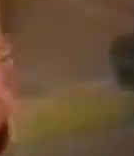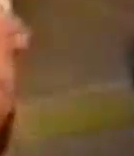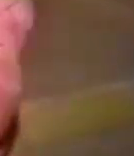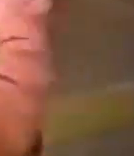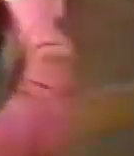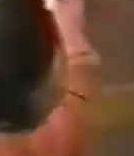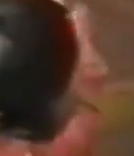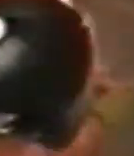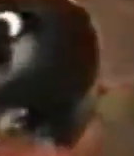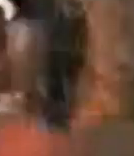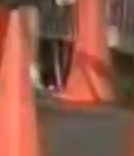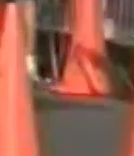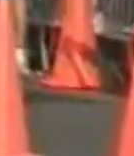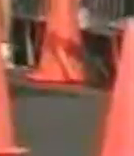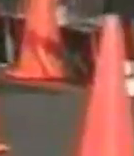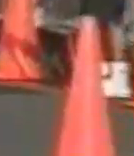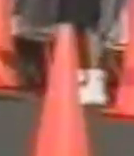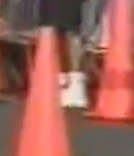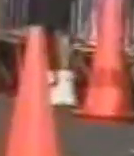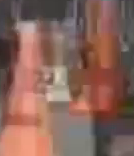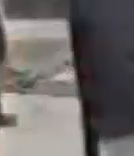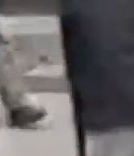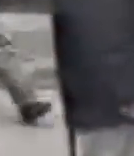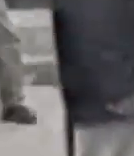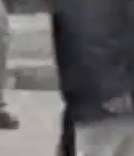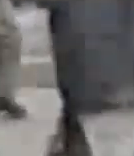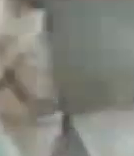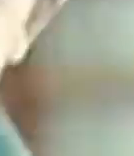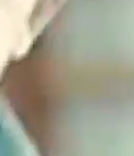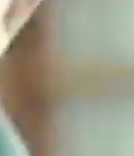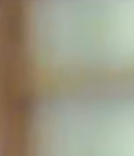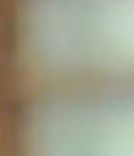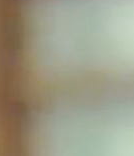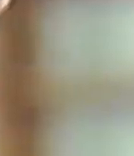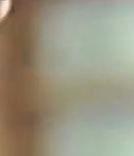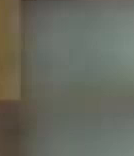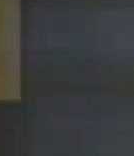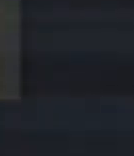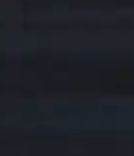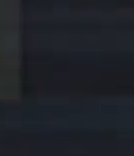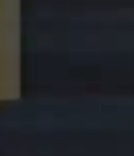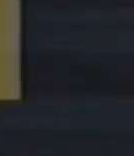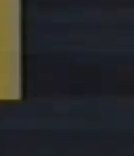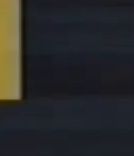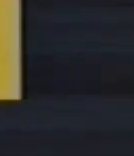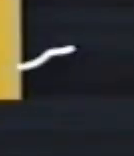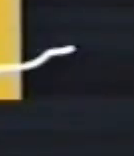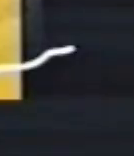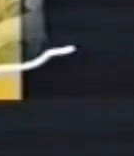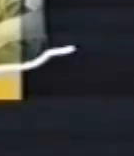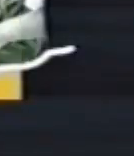de los dos. Soy igual que tú.